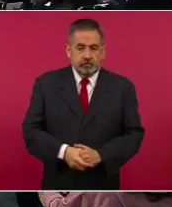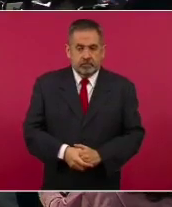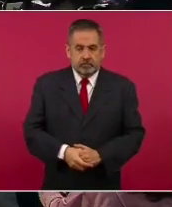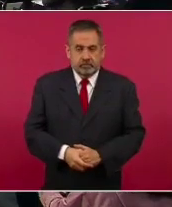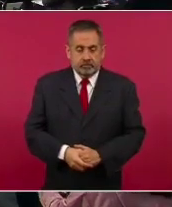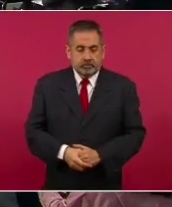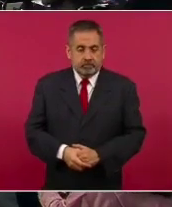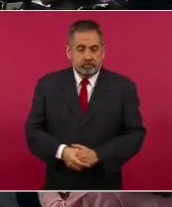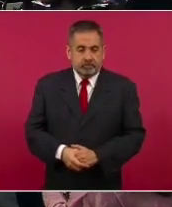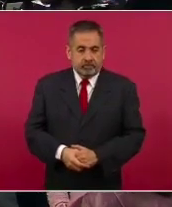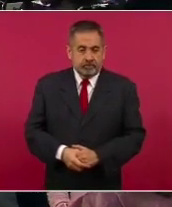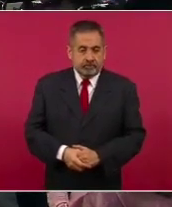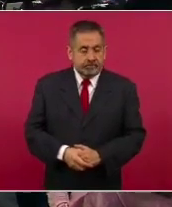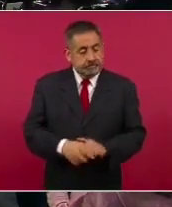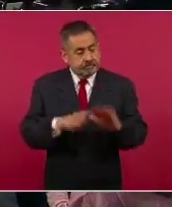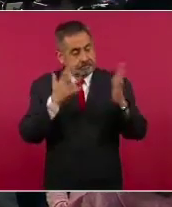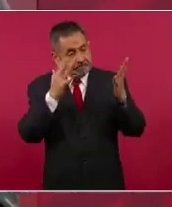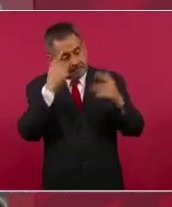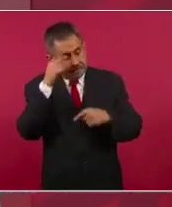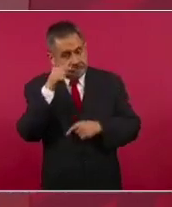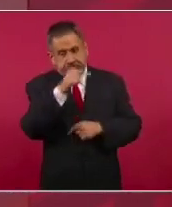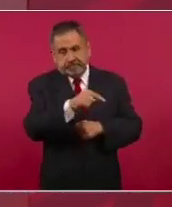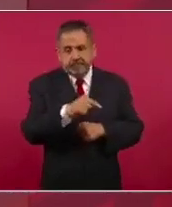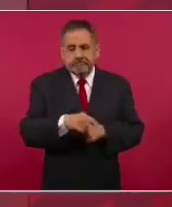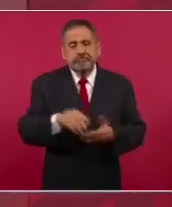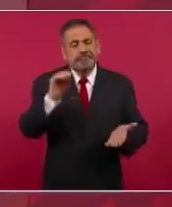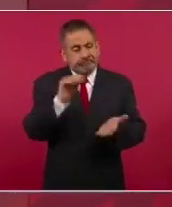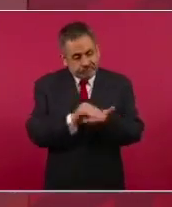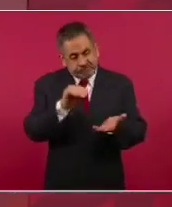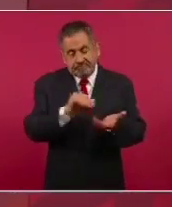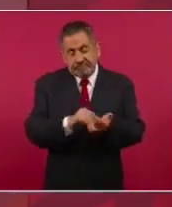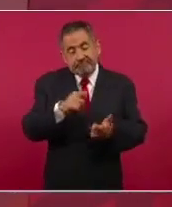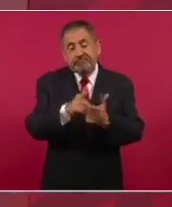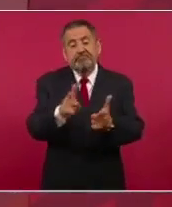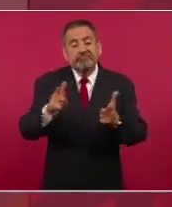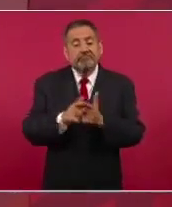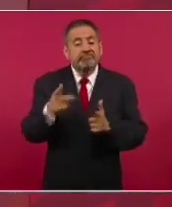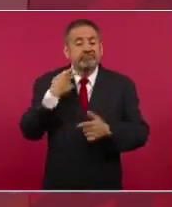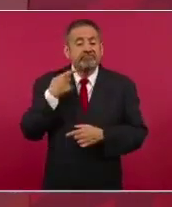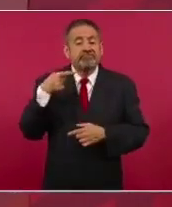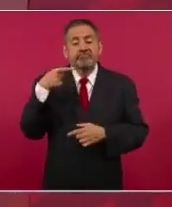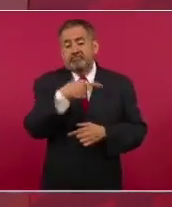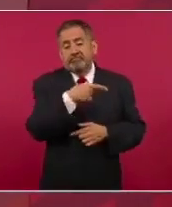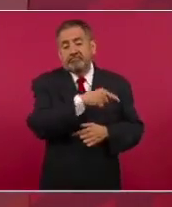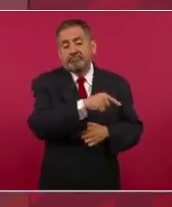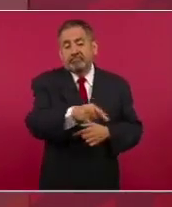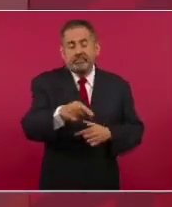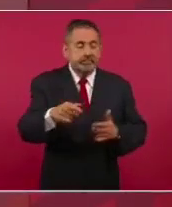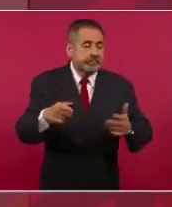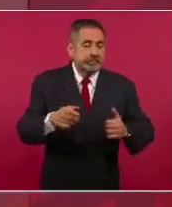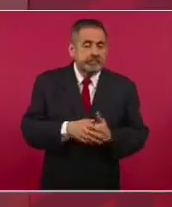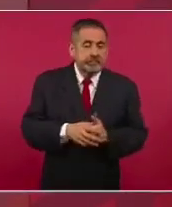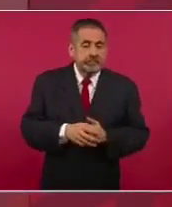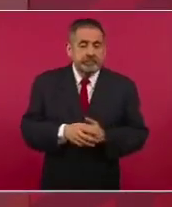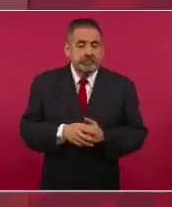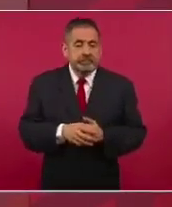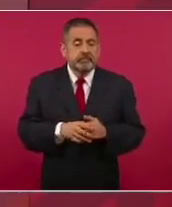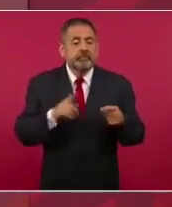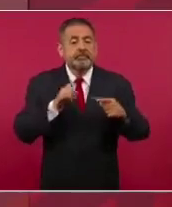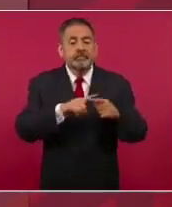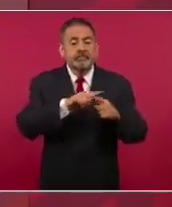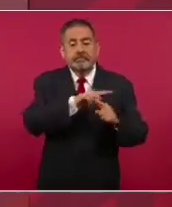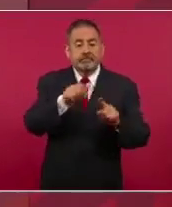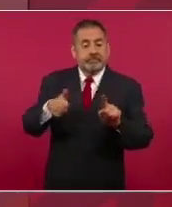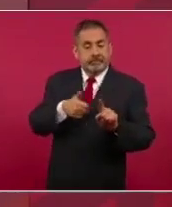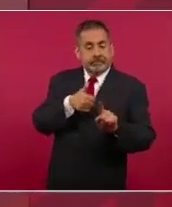Aplauso. Van a seguir siendo los partidos los que por órdenes